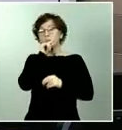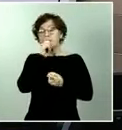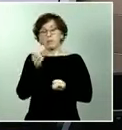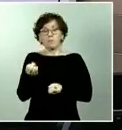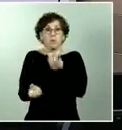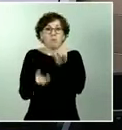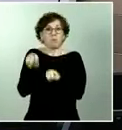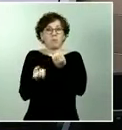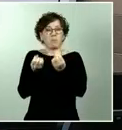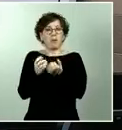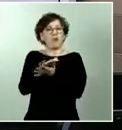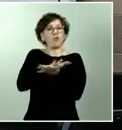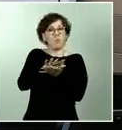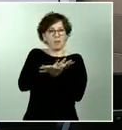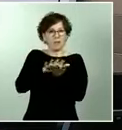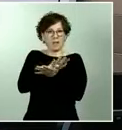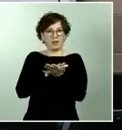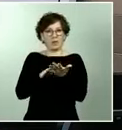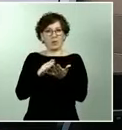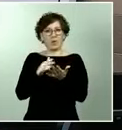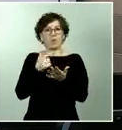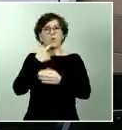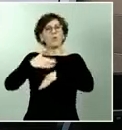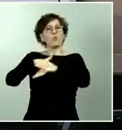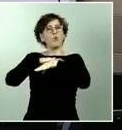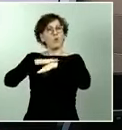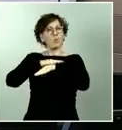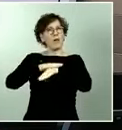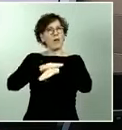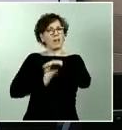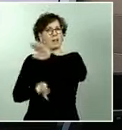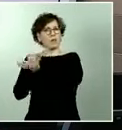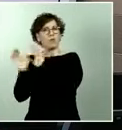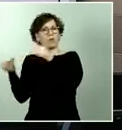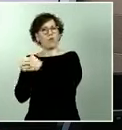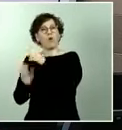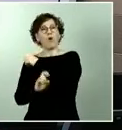encabezado por usted si tiene algún sentido o se trata de un bulo muchas gracias